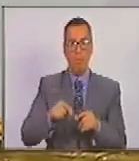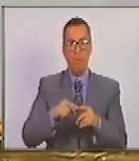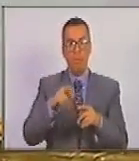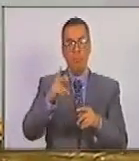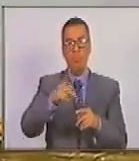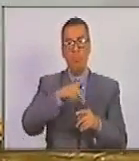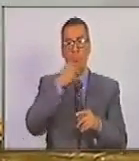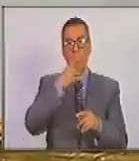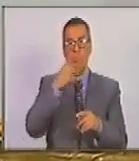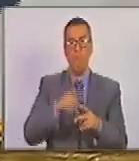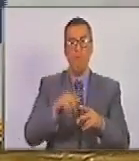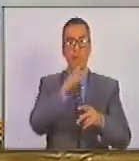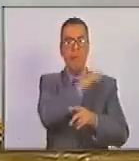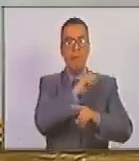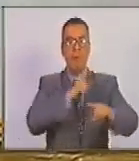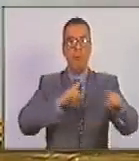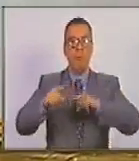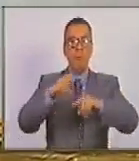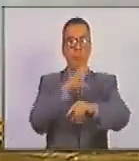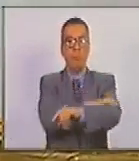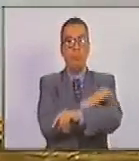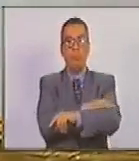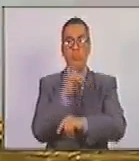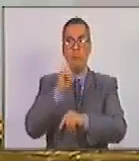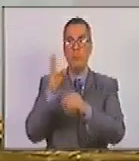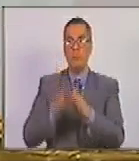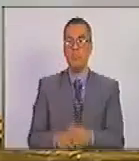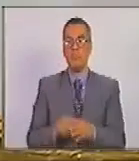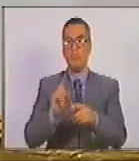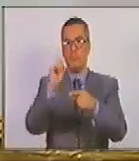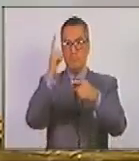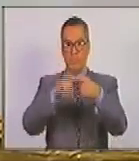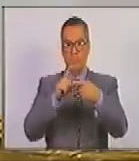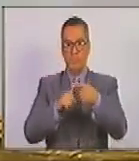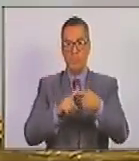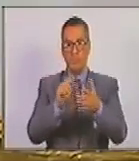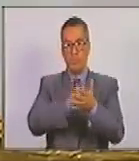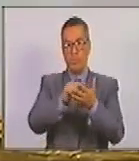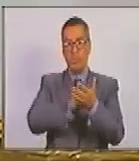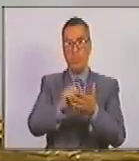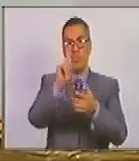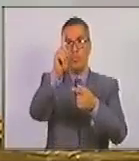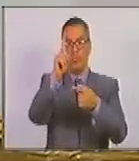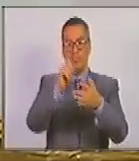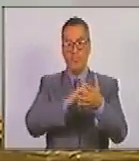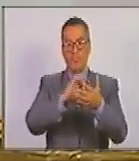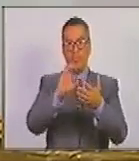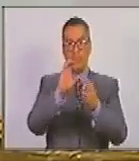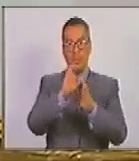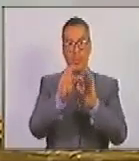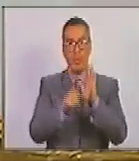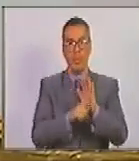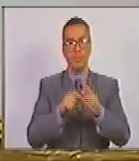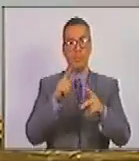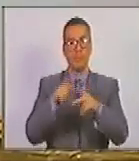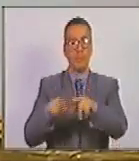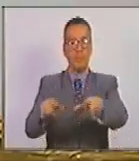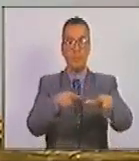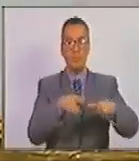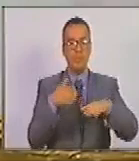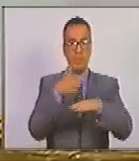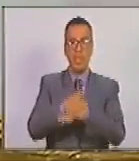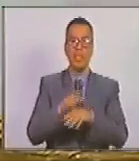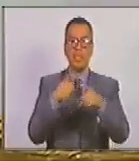política y dirigentes de la oposición venezolana el primero el artículo 1 de nuestra constitución violentar la integridad del territorio la